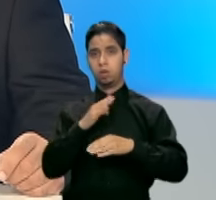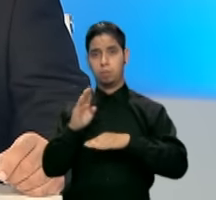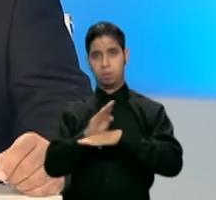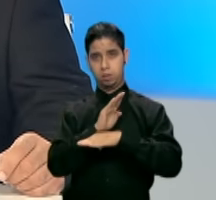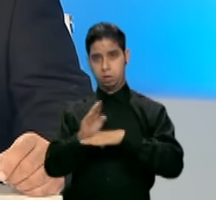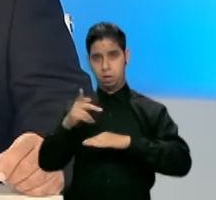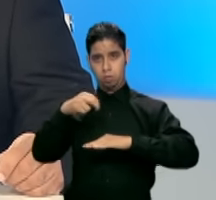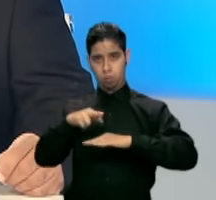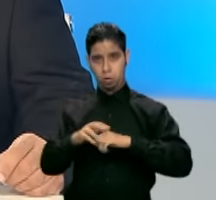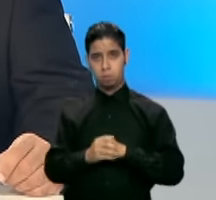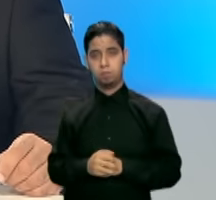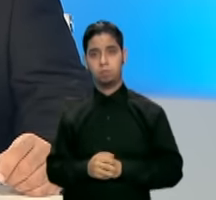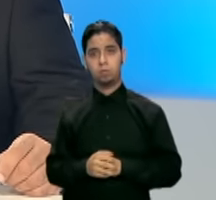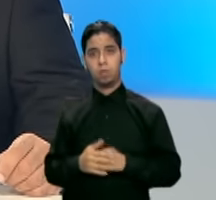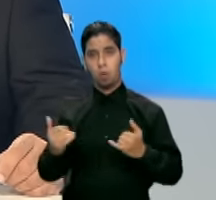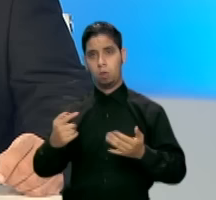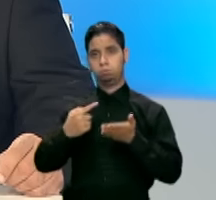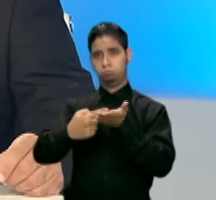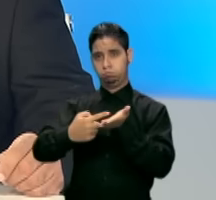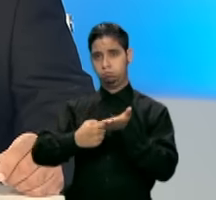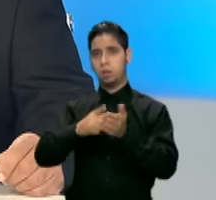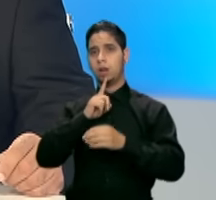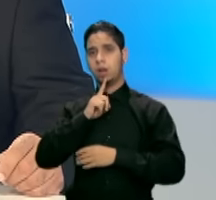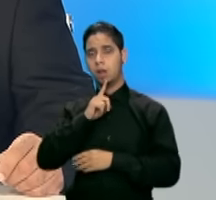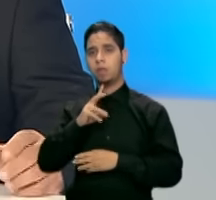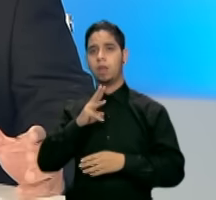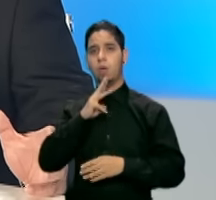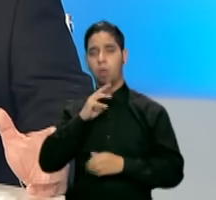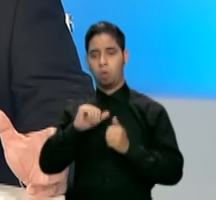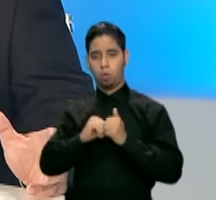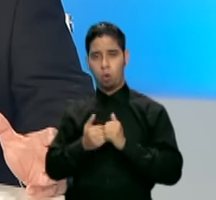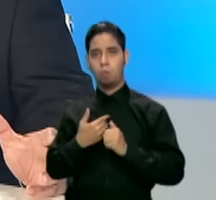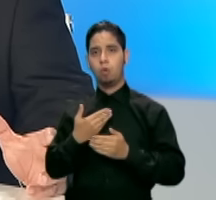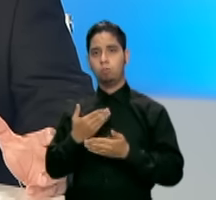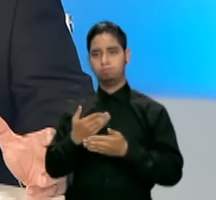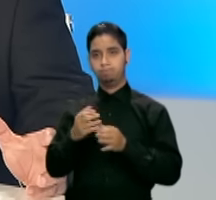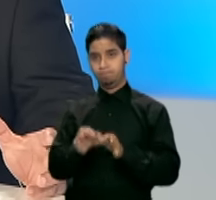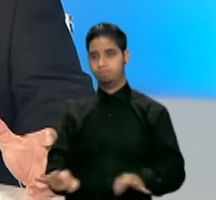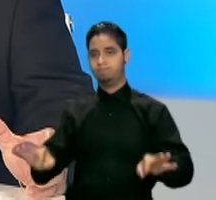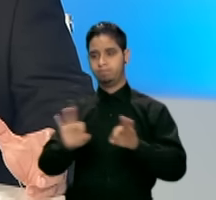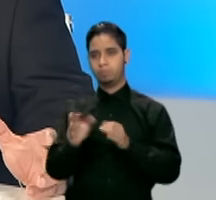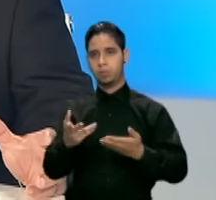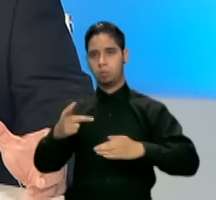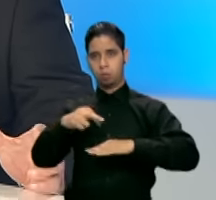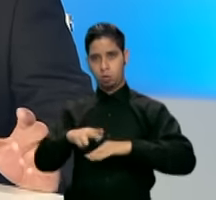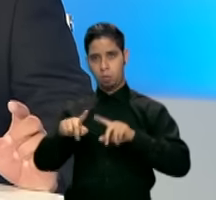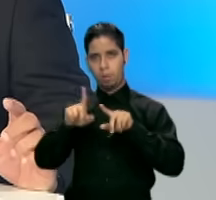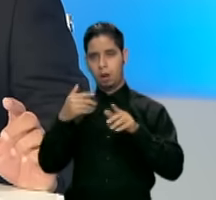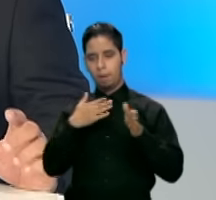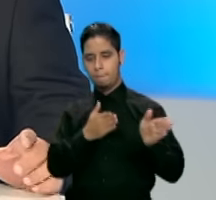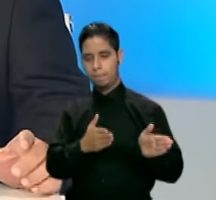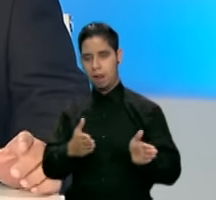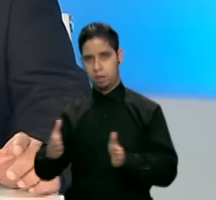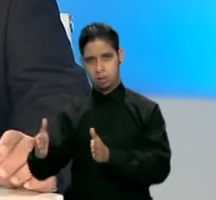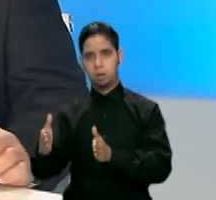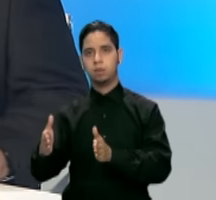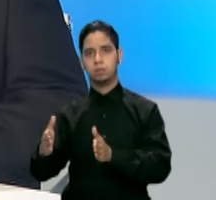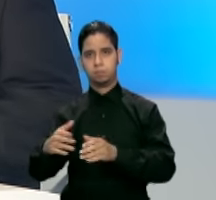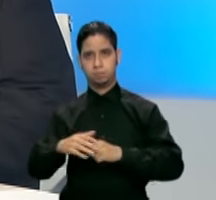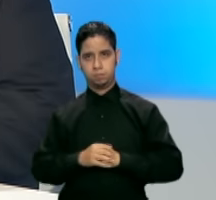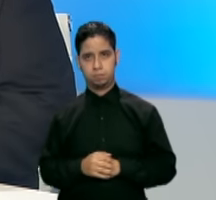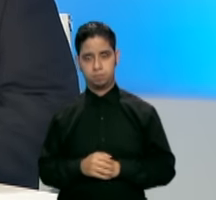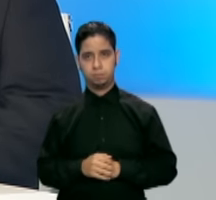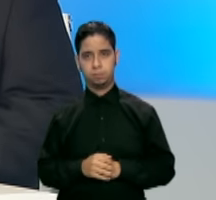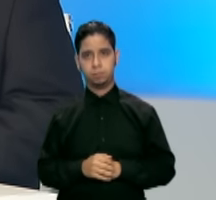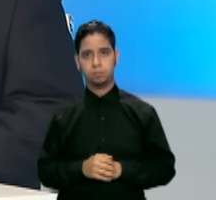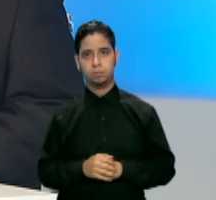efectuó hoy el foro La Realidad del Agua como Recurso en Puerto Rico, Situación Actual y Plan de Medidas Preventivas y Correctivas a corto y